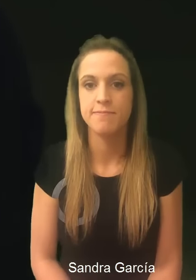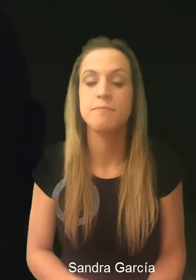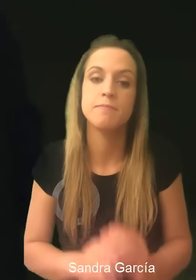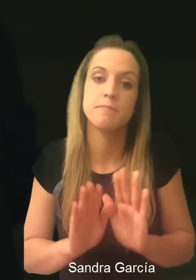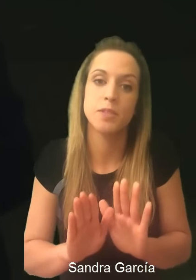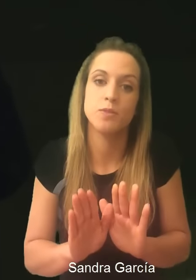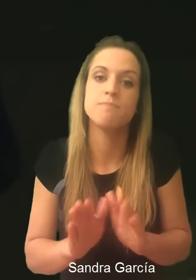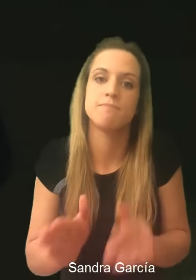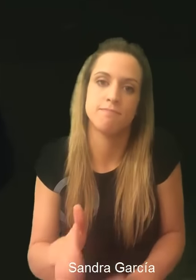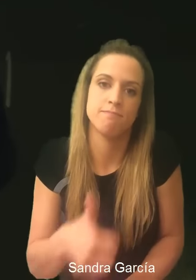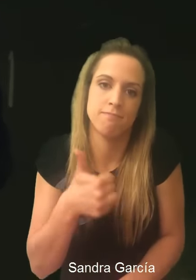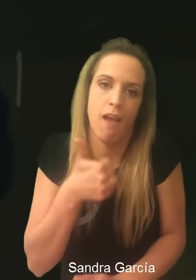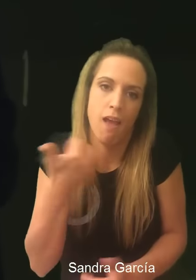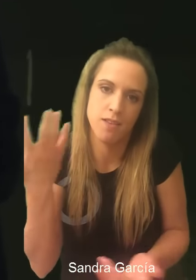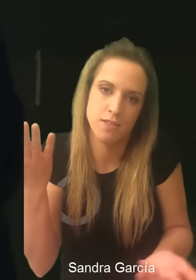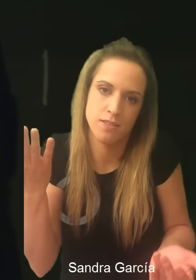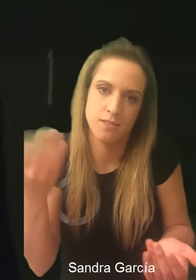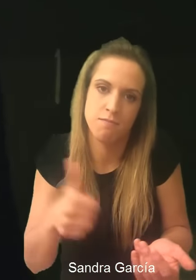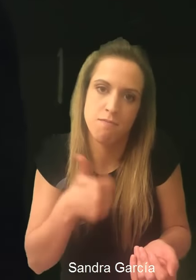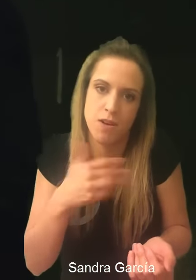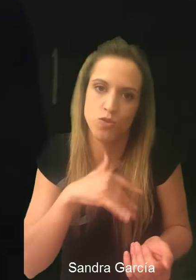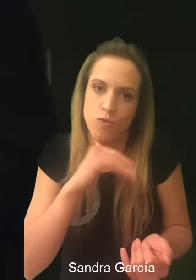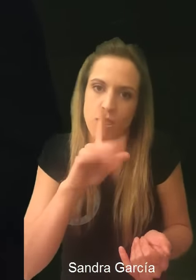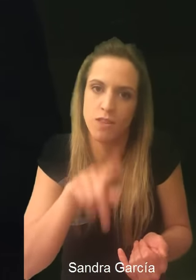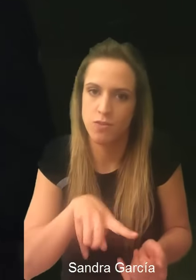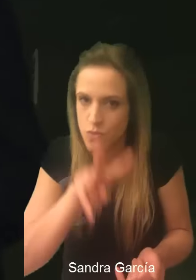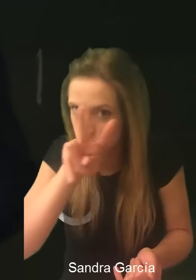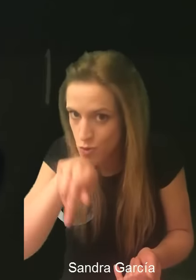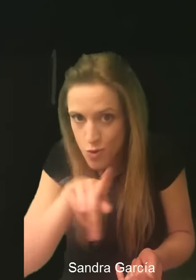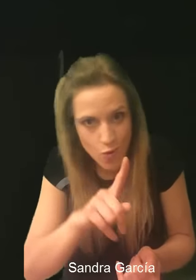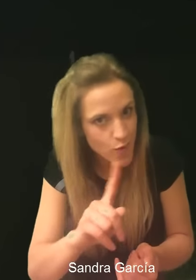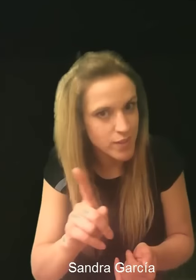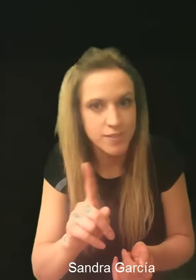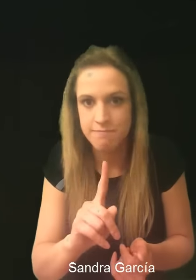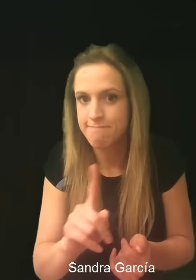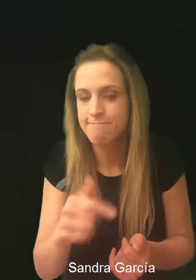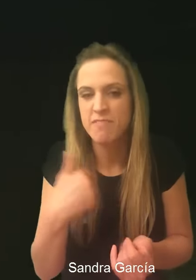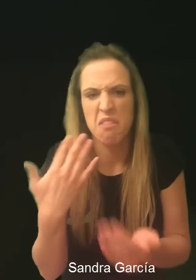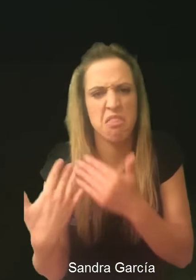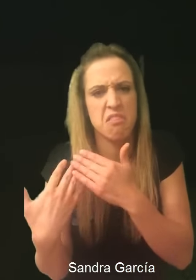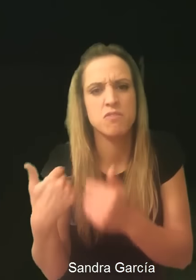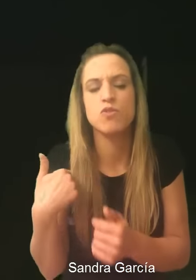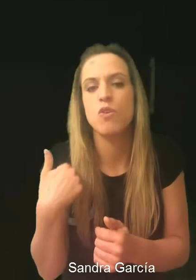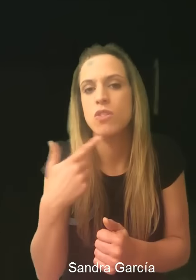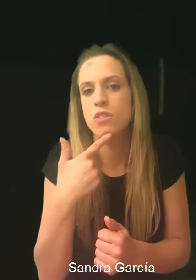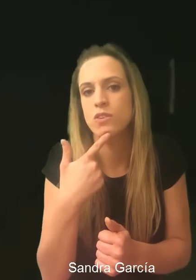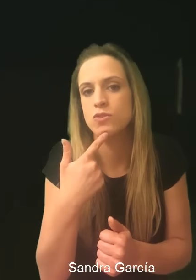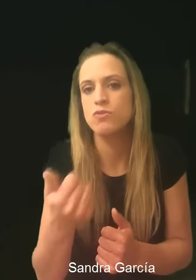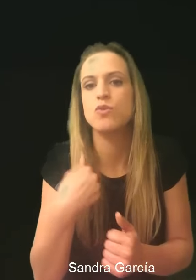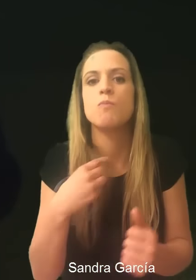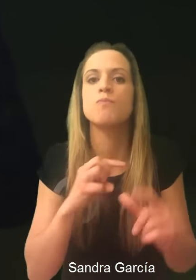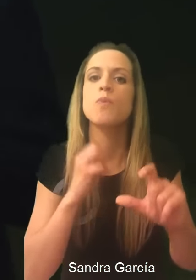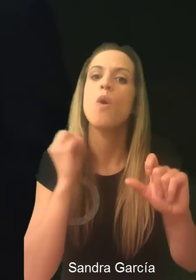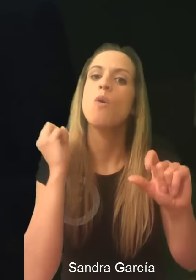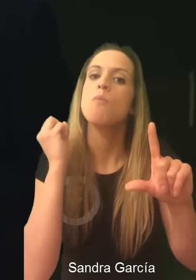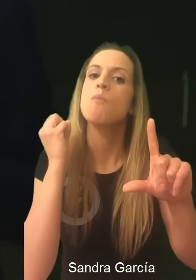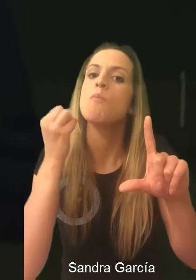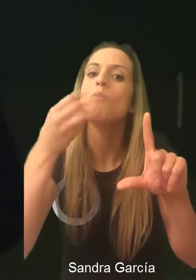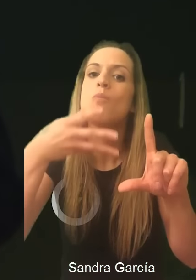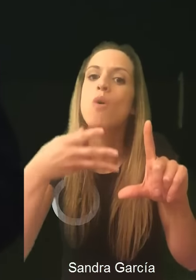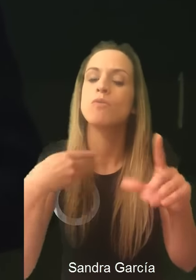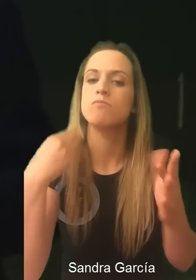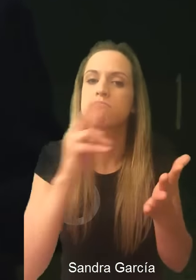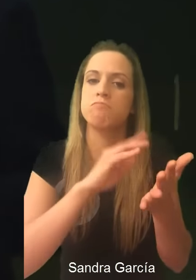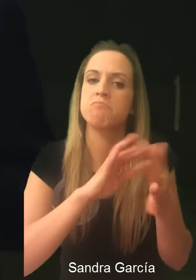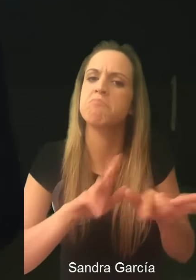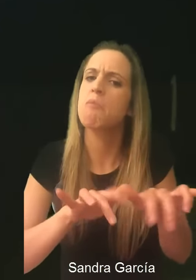Pero claro, esto no es todo. Yo últimamente he cogido y he dicho, voy a escribir en mi